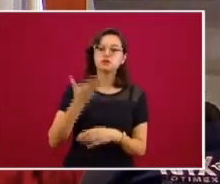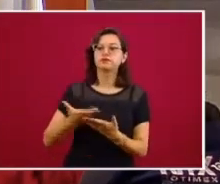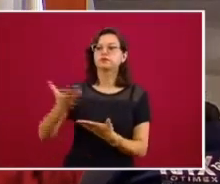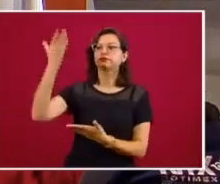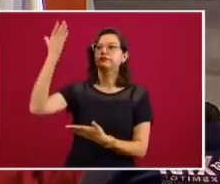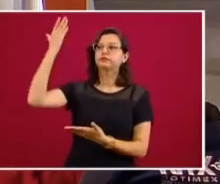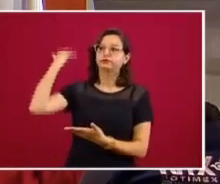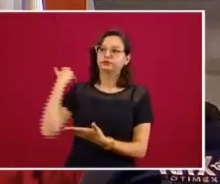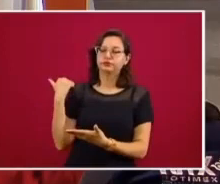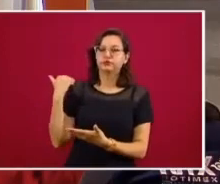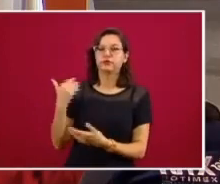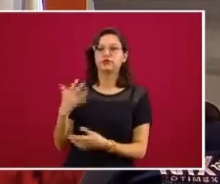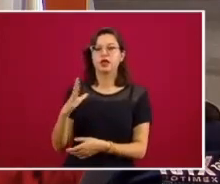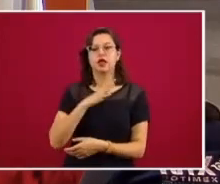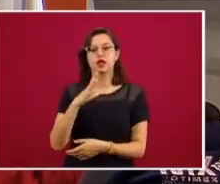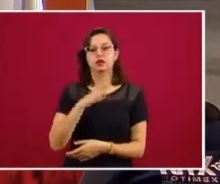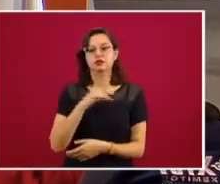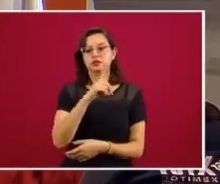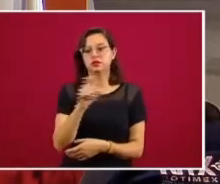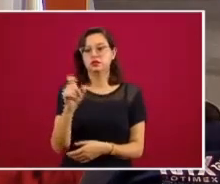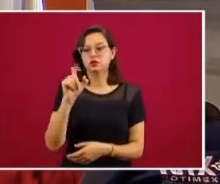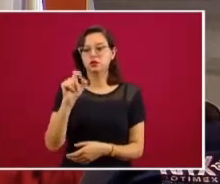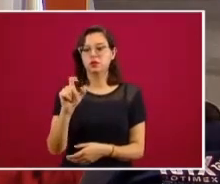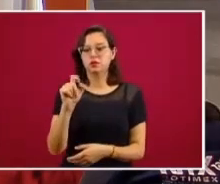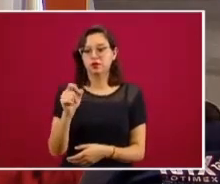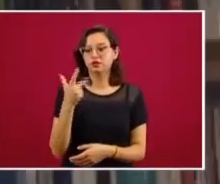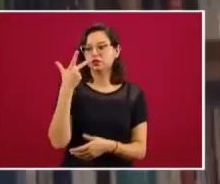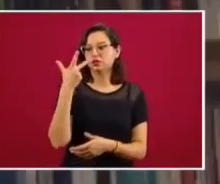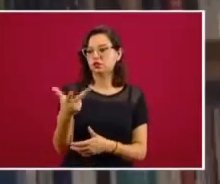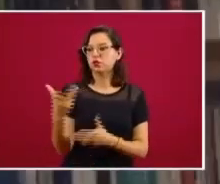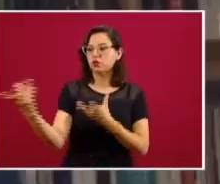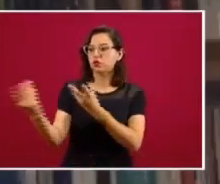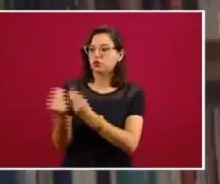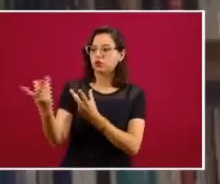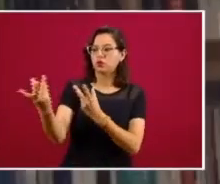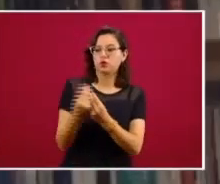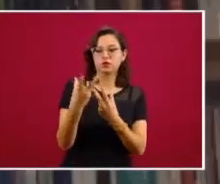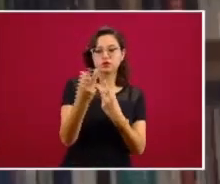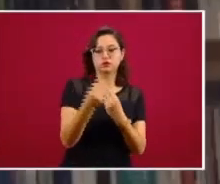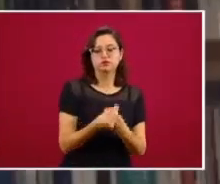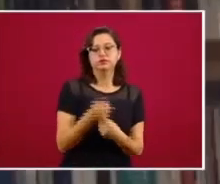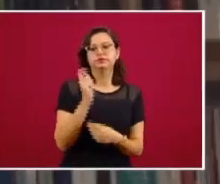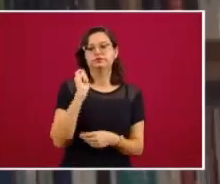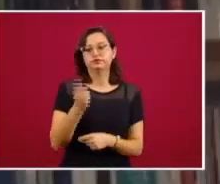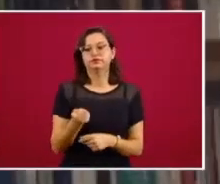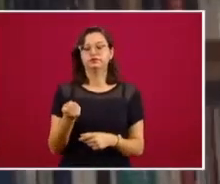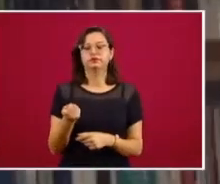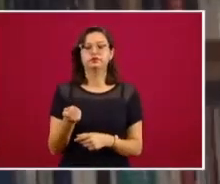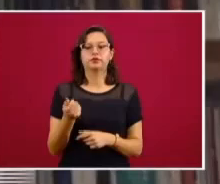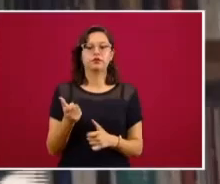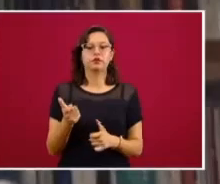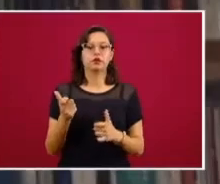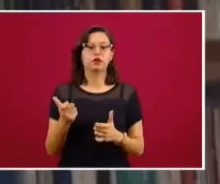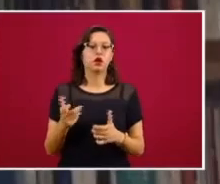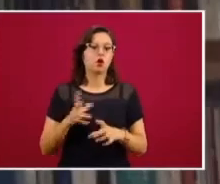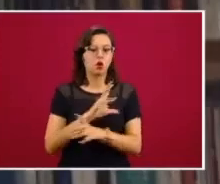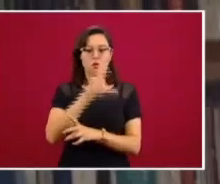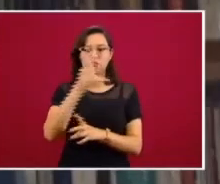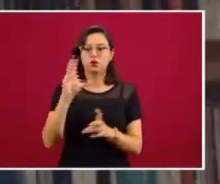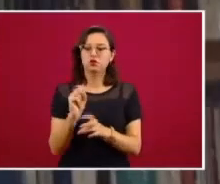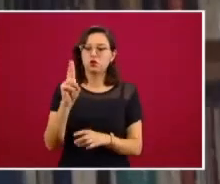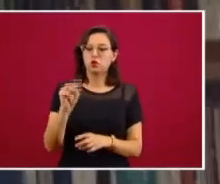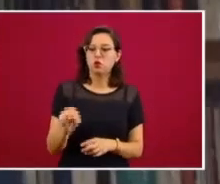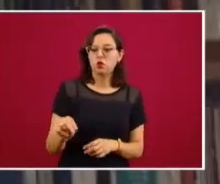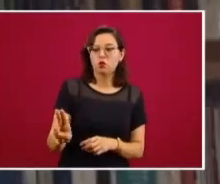traíamos nosotros más de 128 copatrocinios, que serían las dos terceras partes de toda la membresía de la